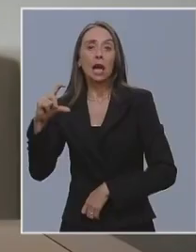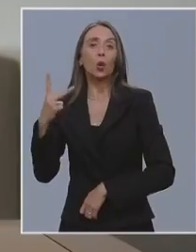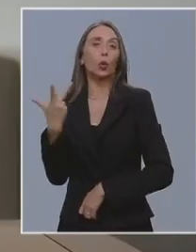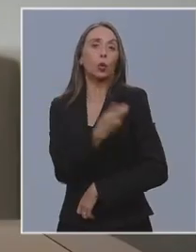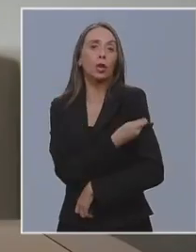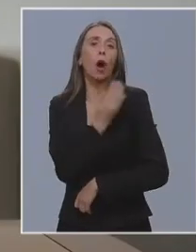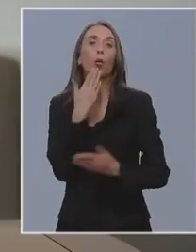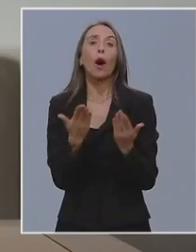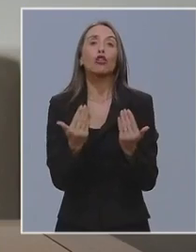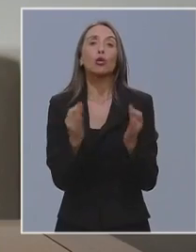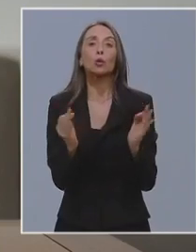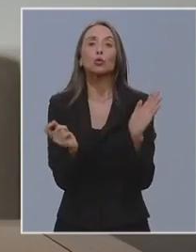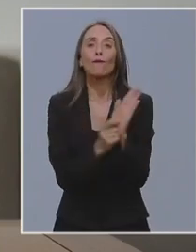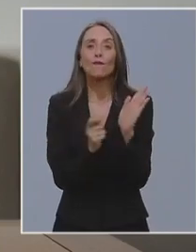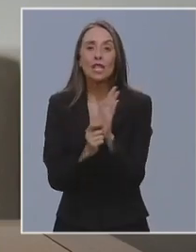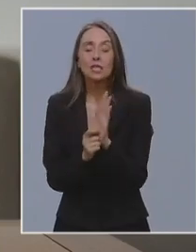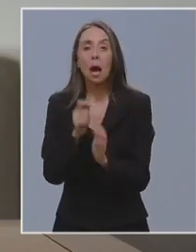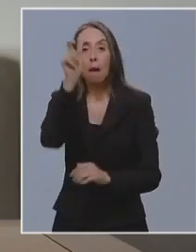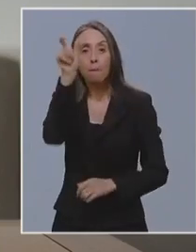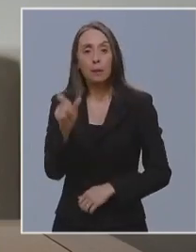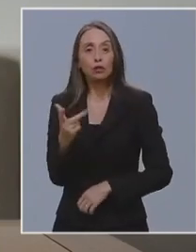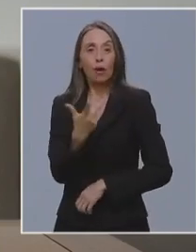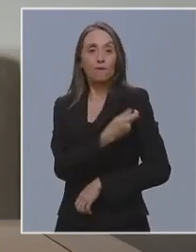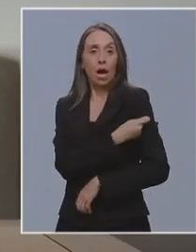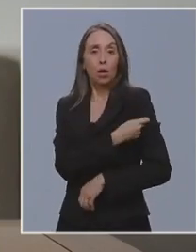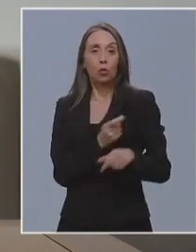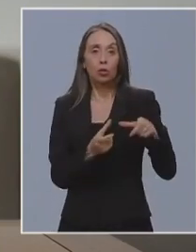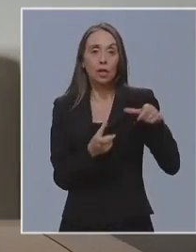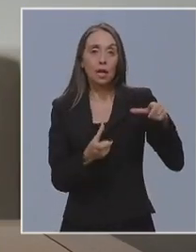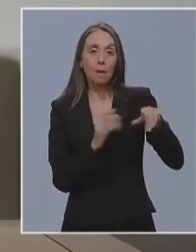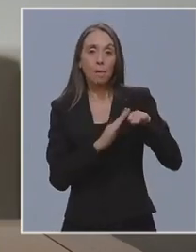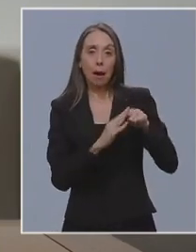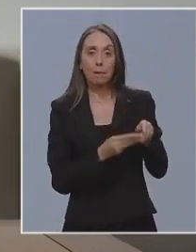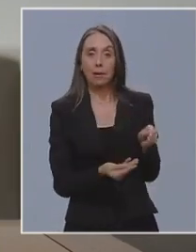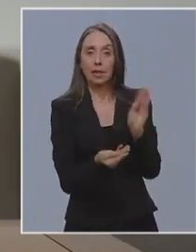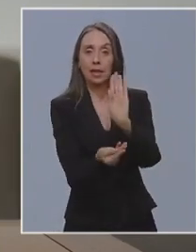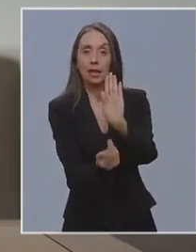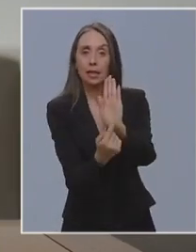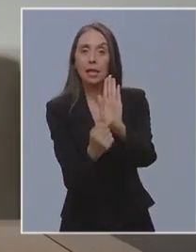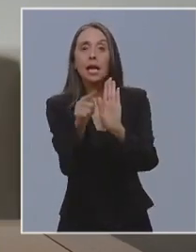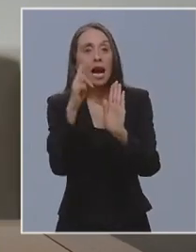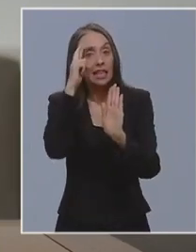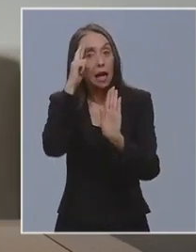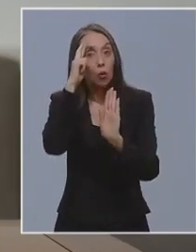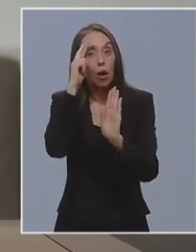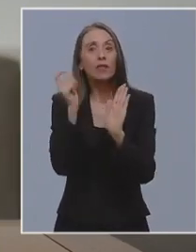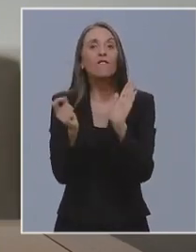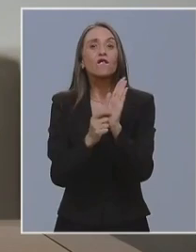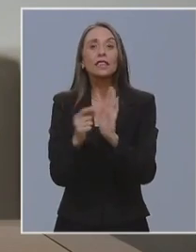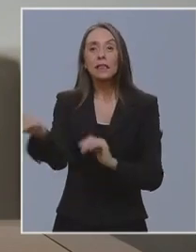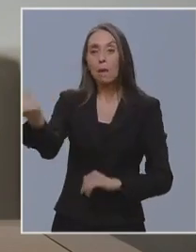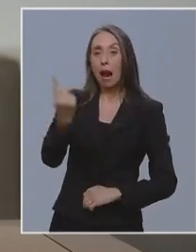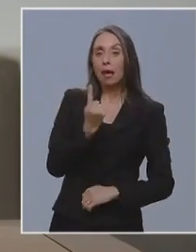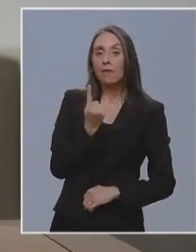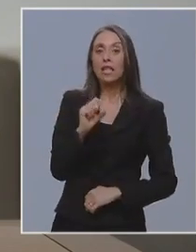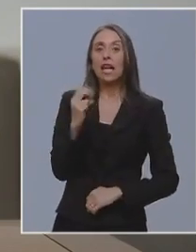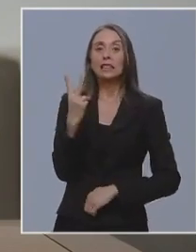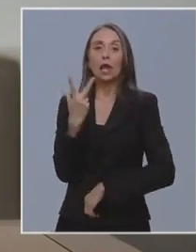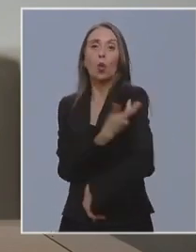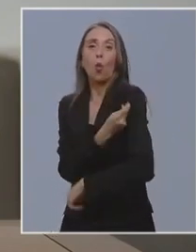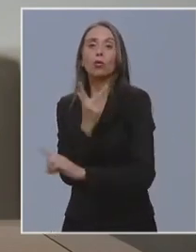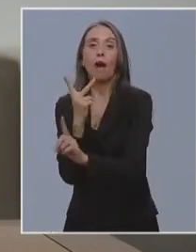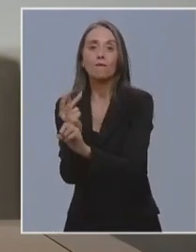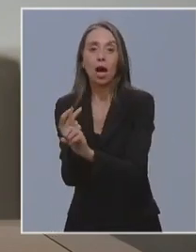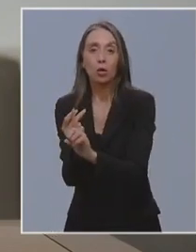país. A cada persona que se vacune, se le entregará una tarjeta que le recordará la fecha de su segunda dosis y además le